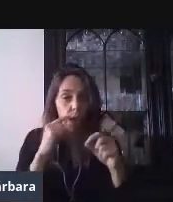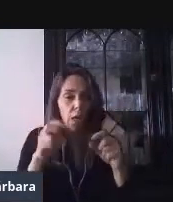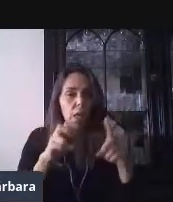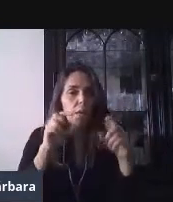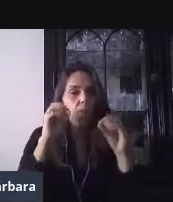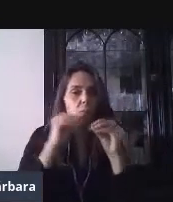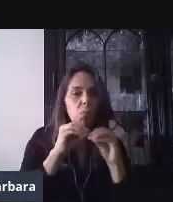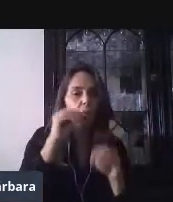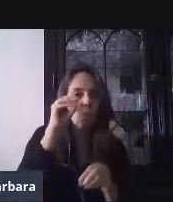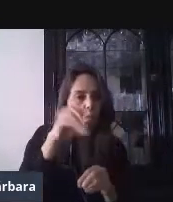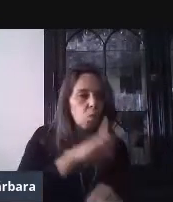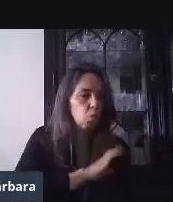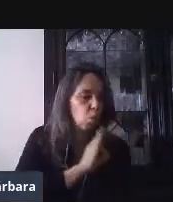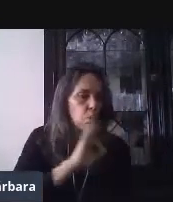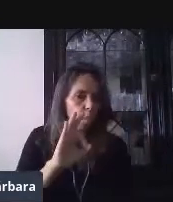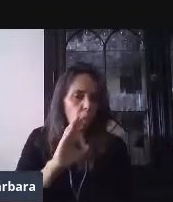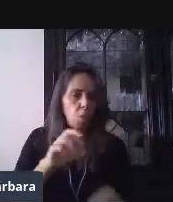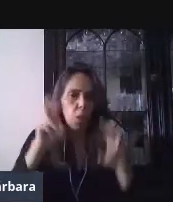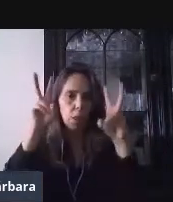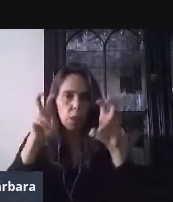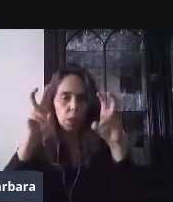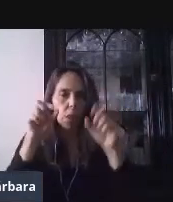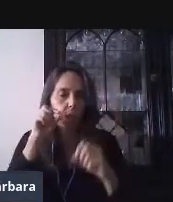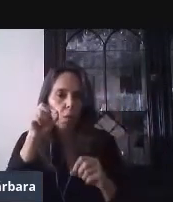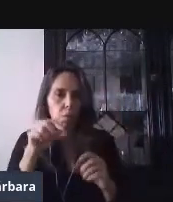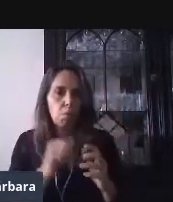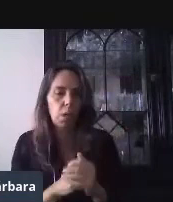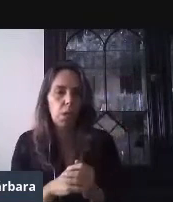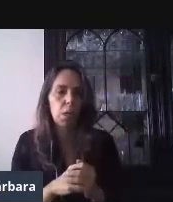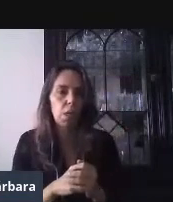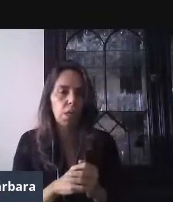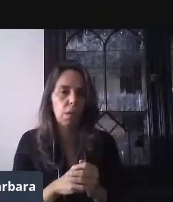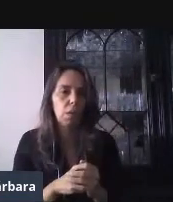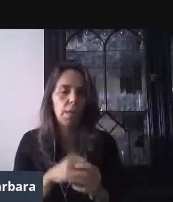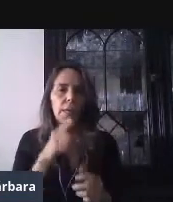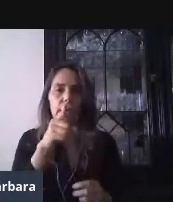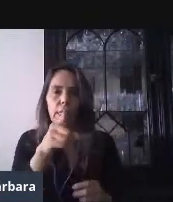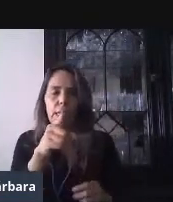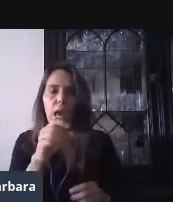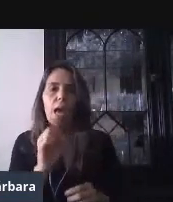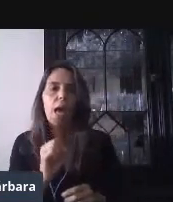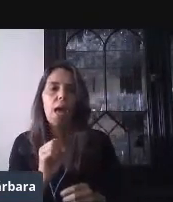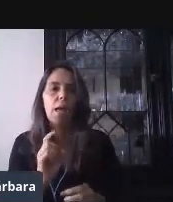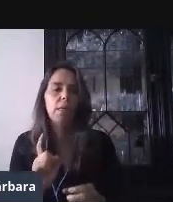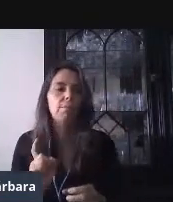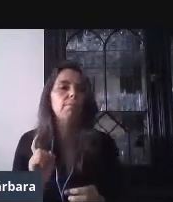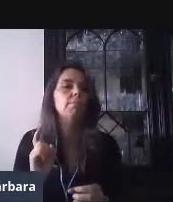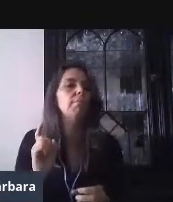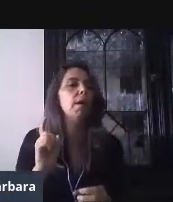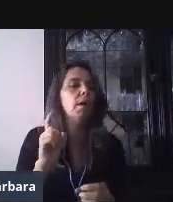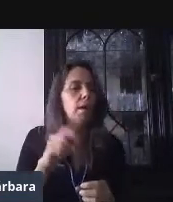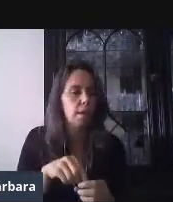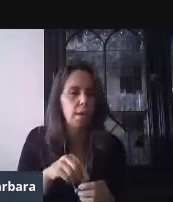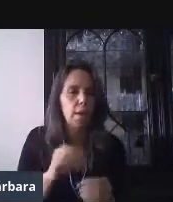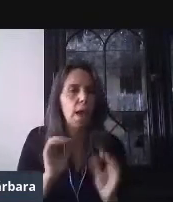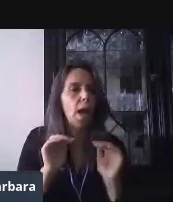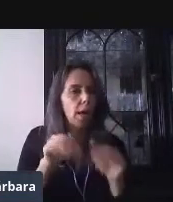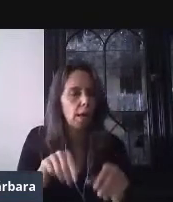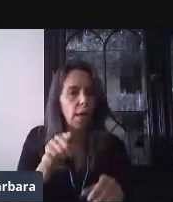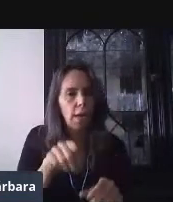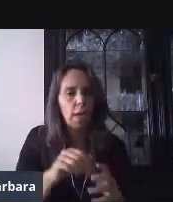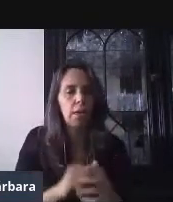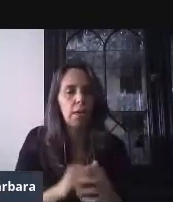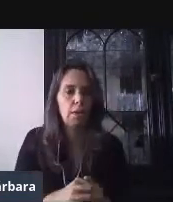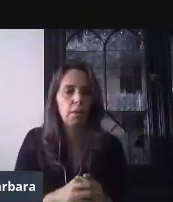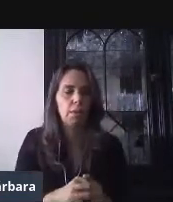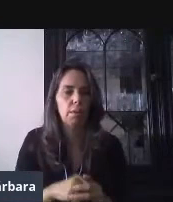Pero también está este botón, que es un clip, el que me va a permitir agregar un documento. Entonces, si yo doy clic en él, voy